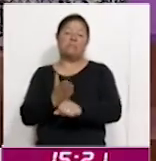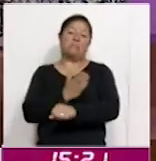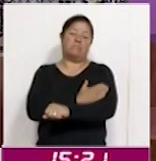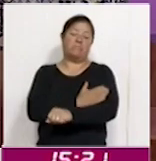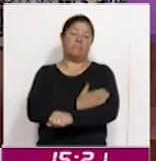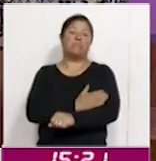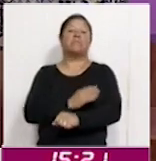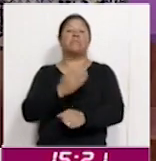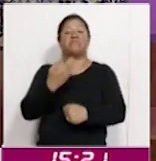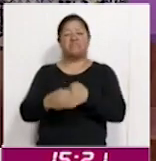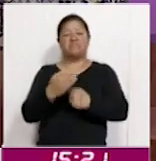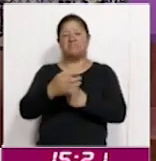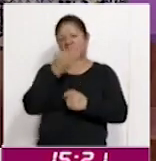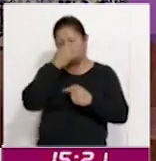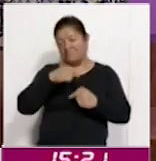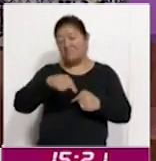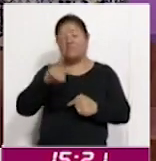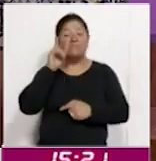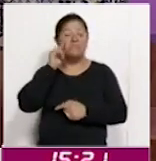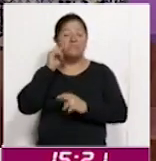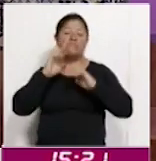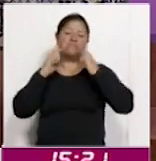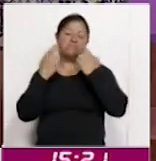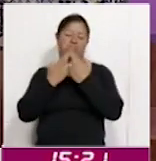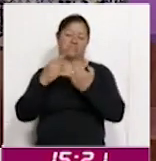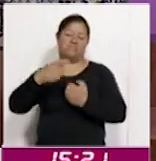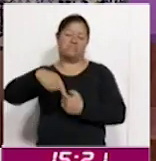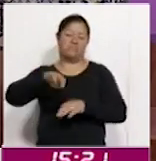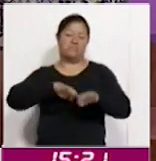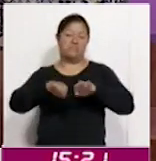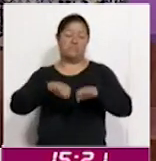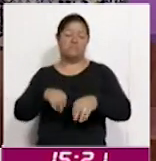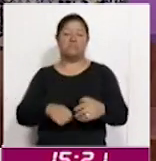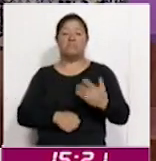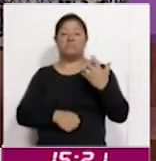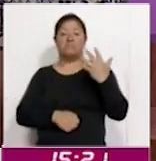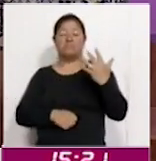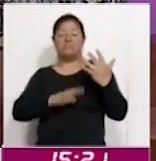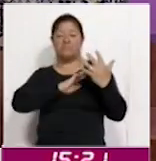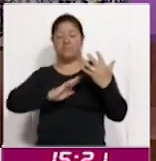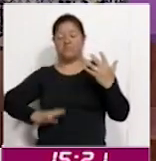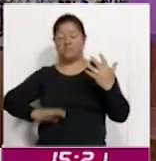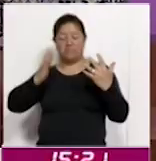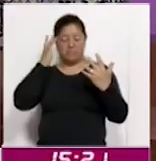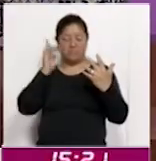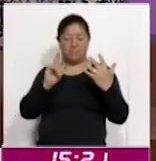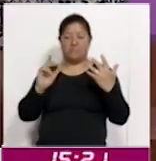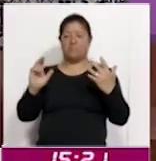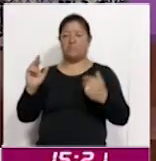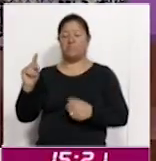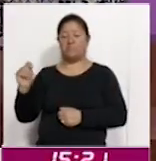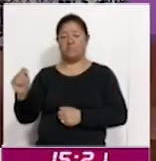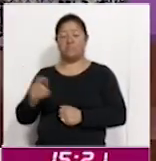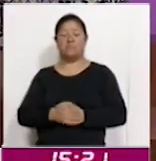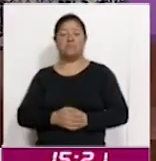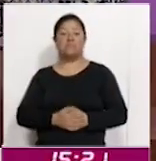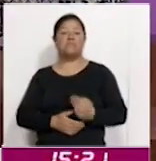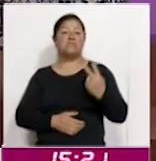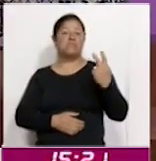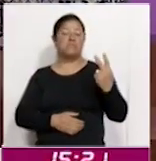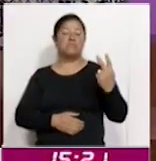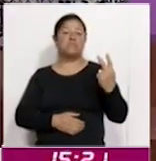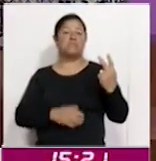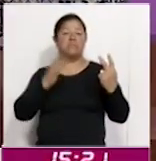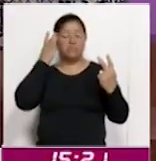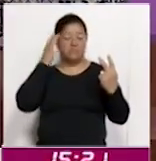El día de mañana vamos a llevar a cabo una reunión de trabajo, se instalaron siete casillas, cinco corresponden al municipio de San Lucas de Copilco y dos a la comunidad de